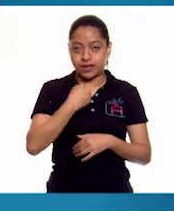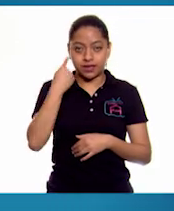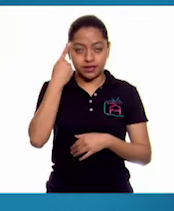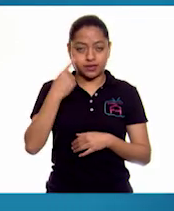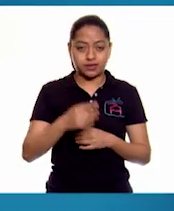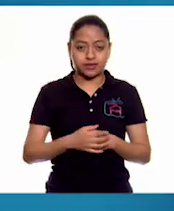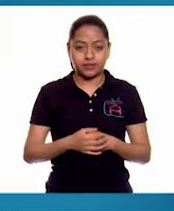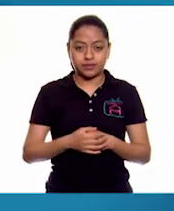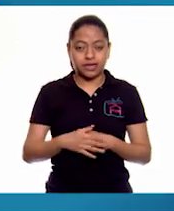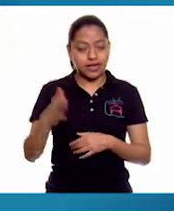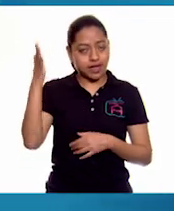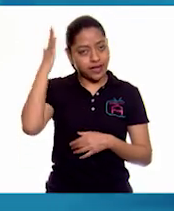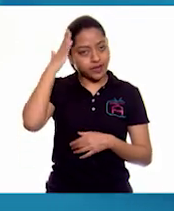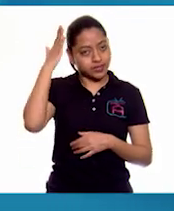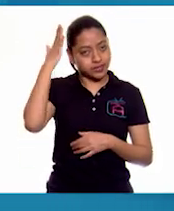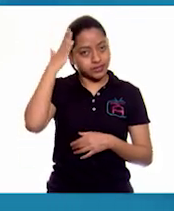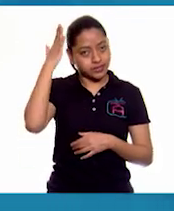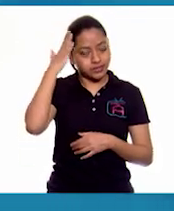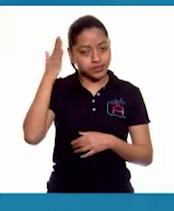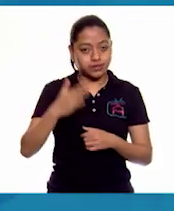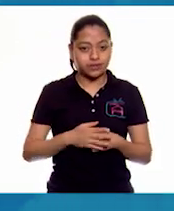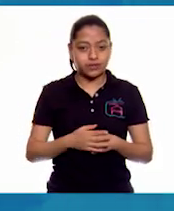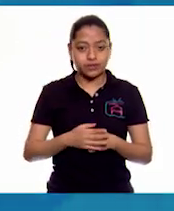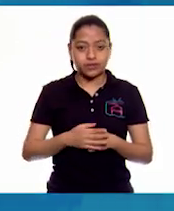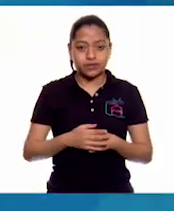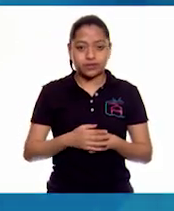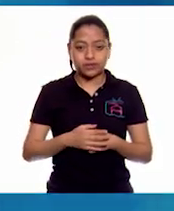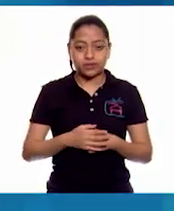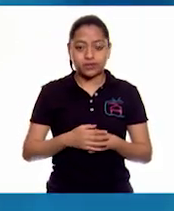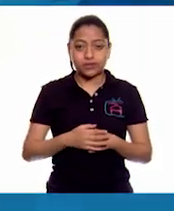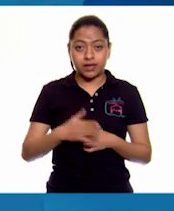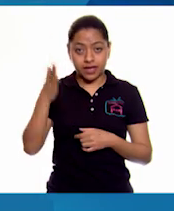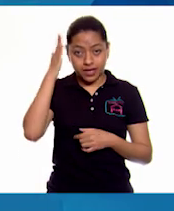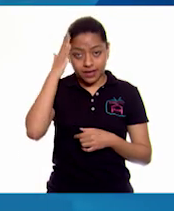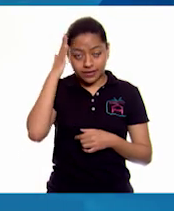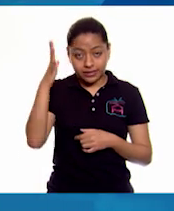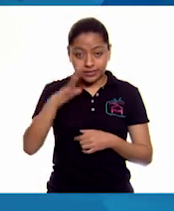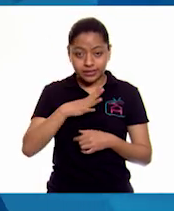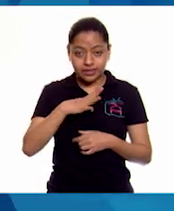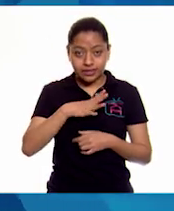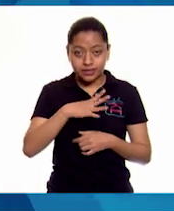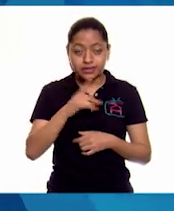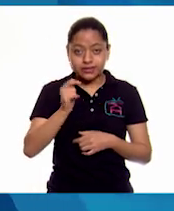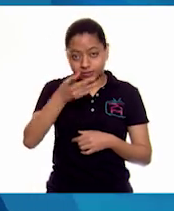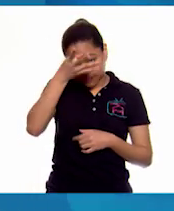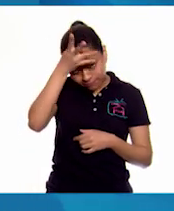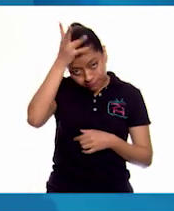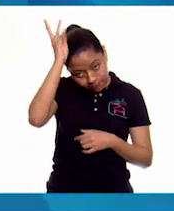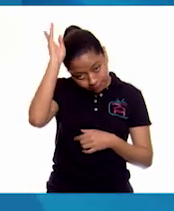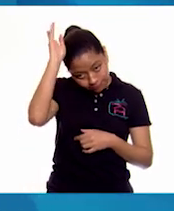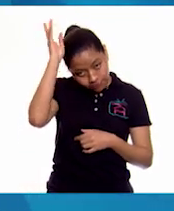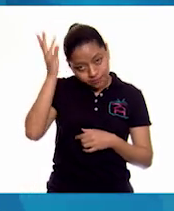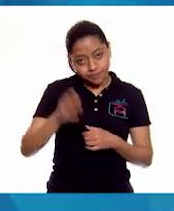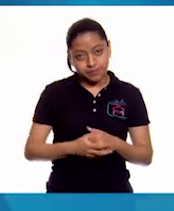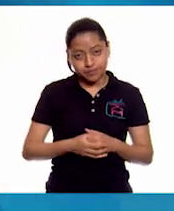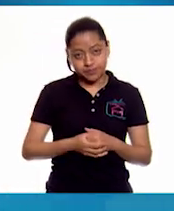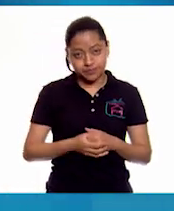o cabeza, y en su cabeza tiene también una cresta, ¿cierto?